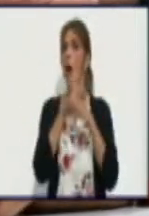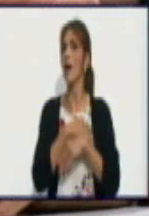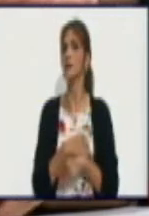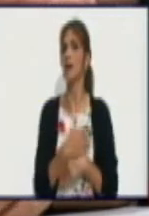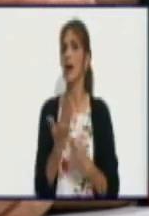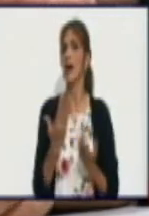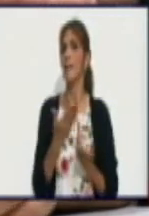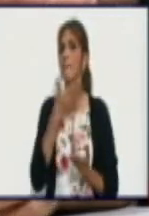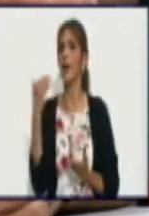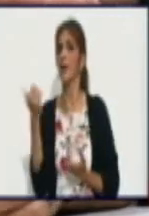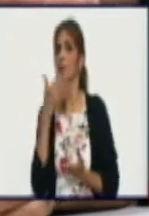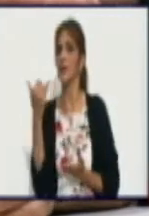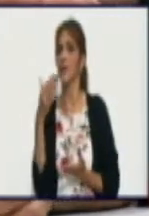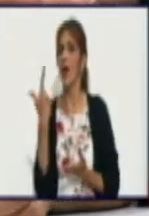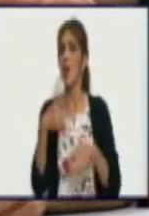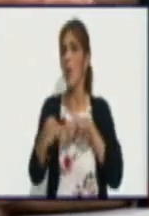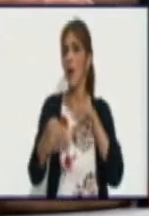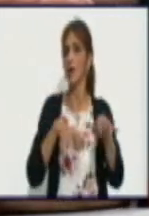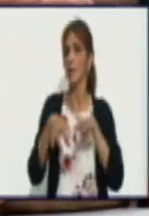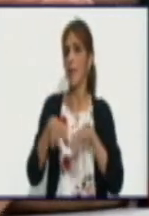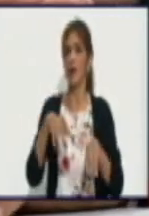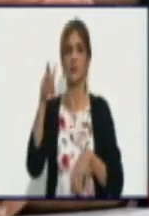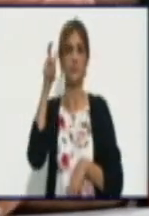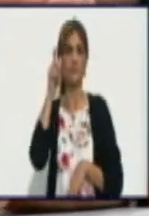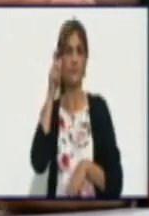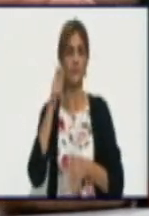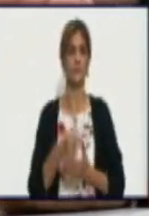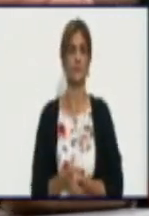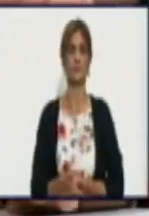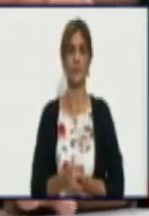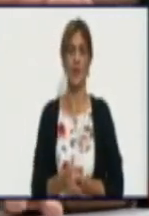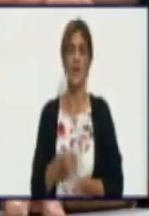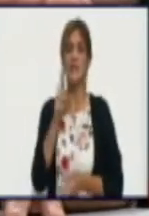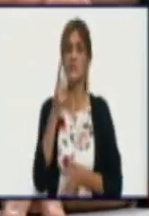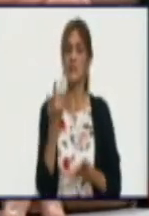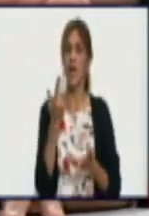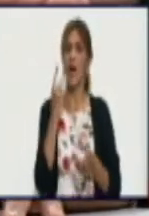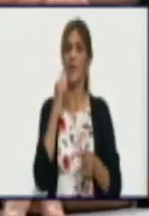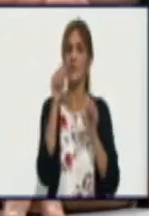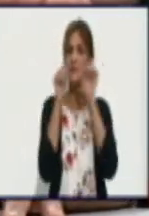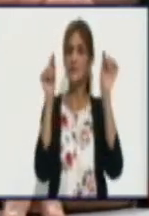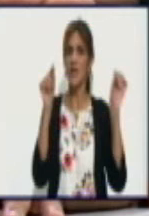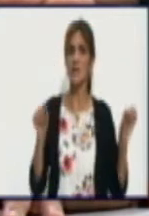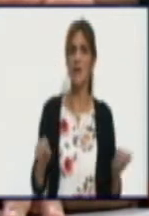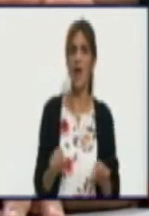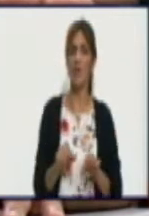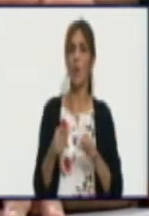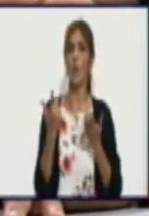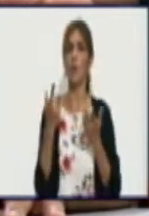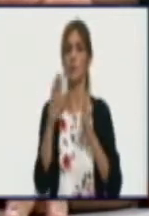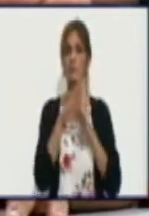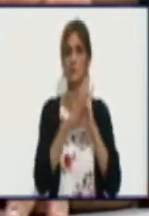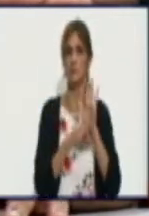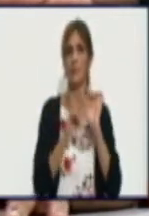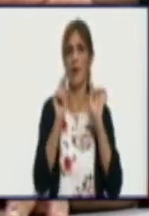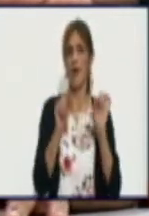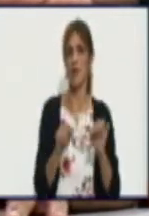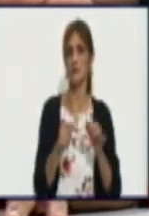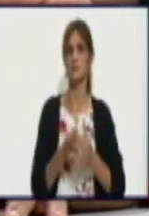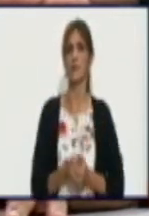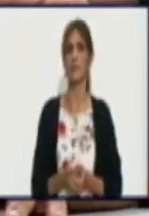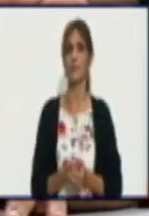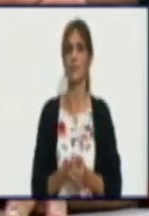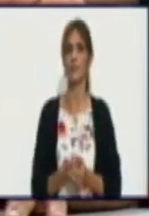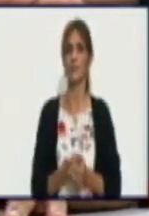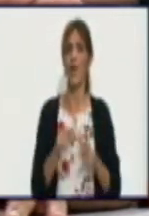Se ha diseñado un procedimiento para esta actividad. Los objetivos, como dije anteriormente, igual que para la leche, incentivar el interés por